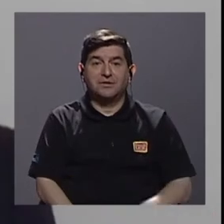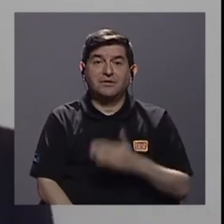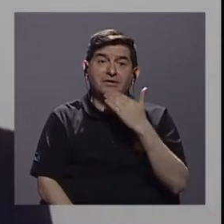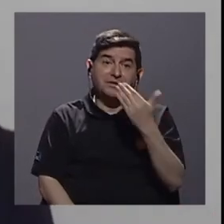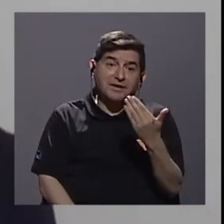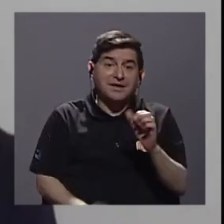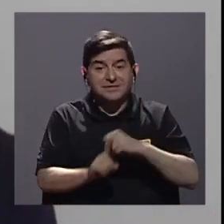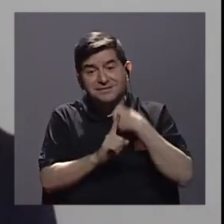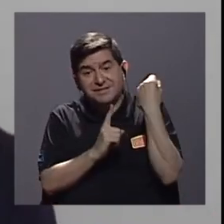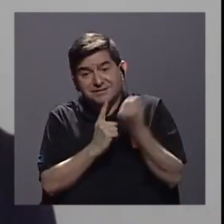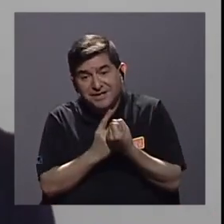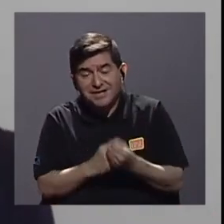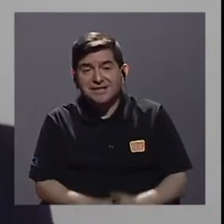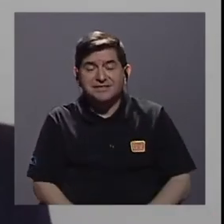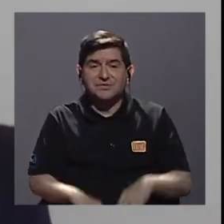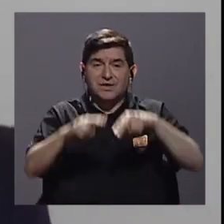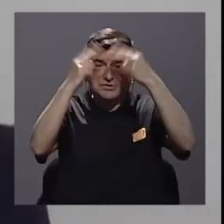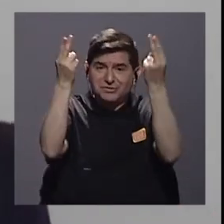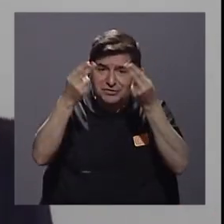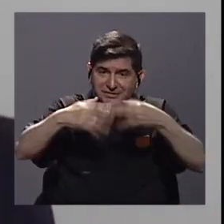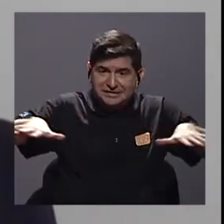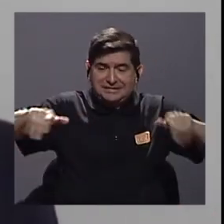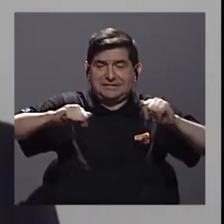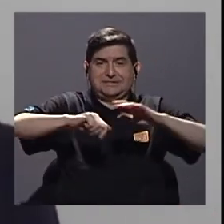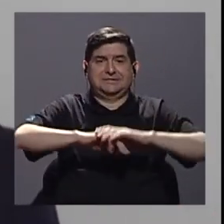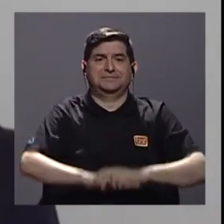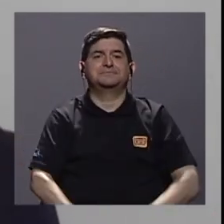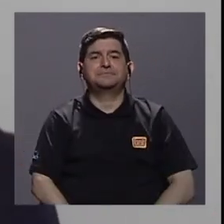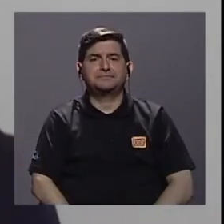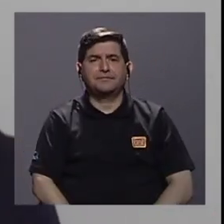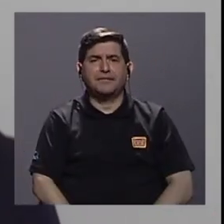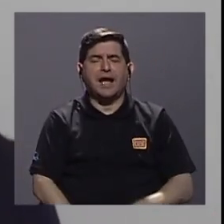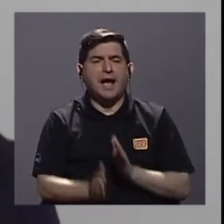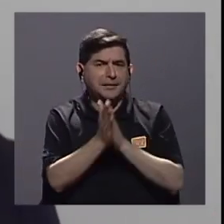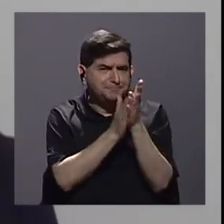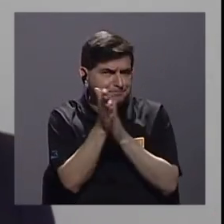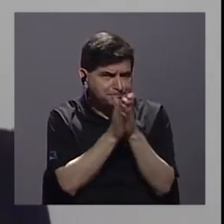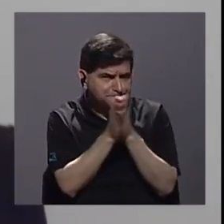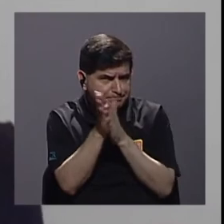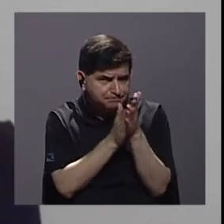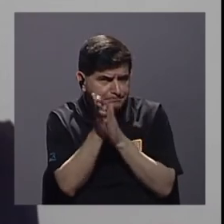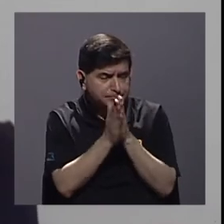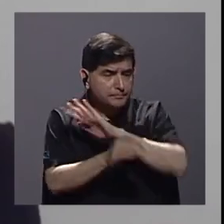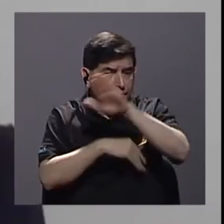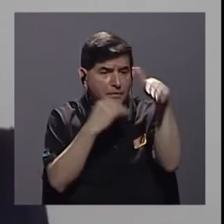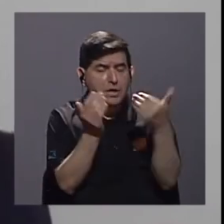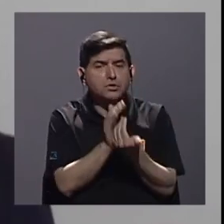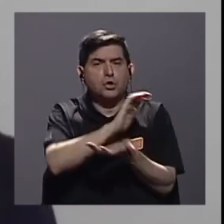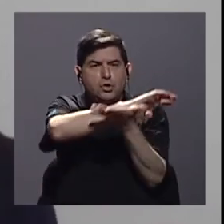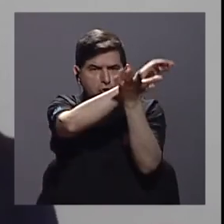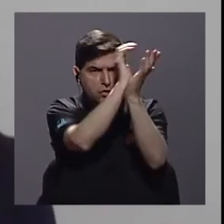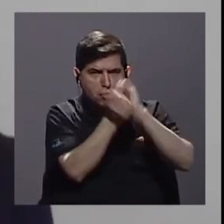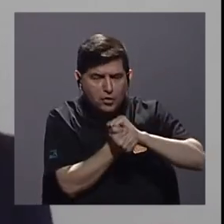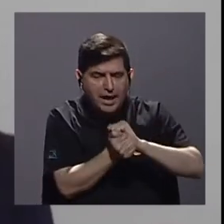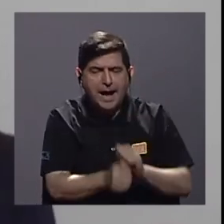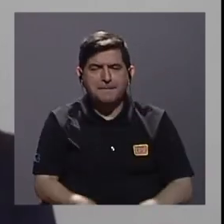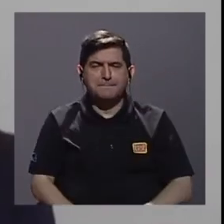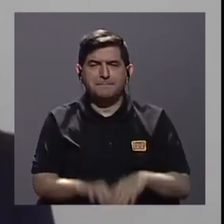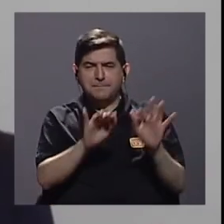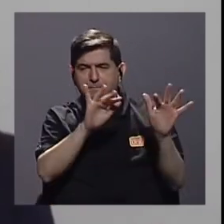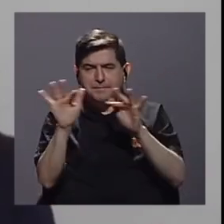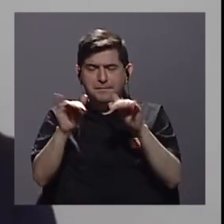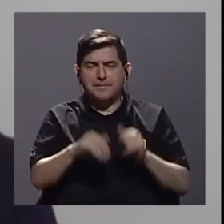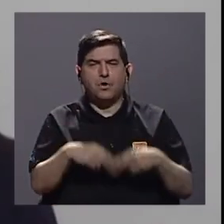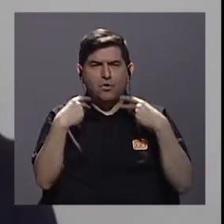lo que es esta virtualidad. Entonces, tenemos que aprovechar, ¿verdad? Toda esta transformación digital, ¿verdad? La